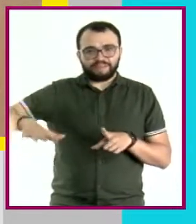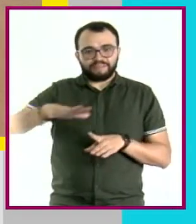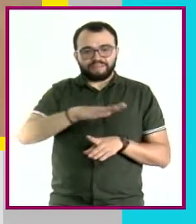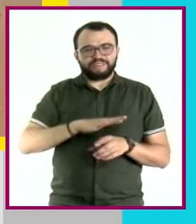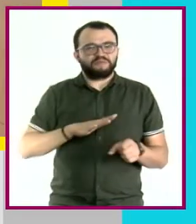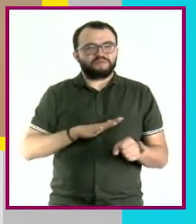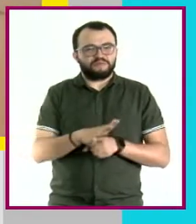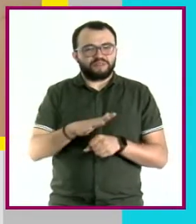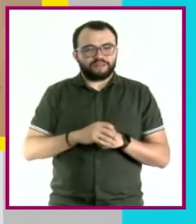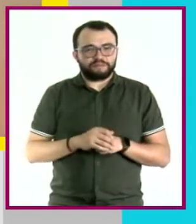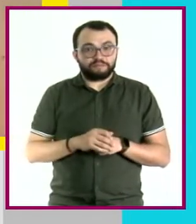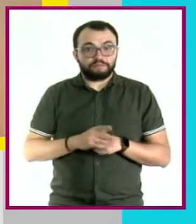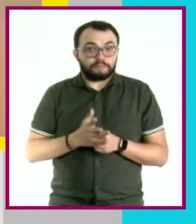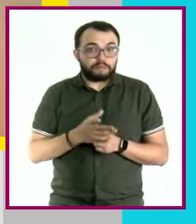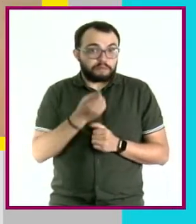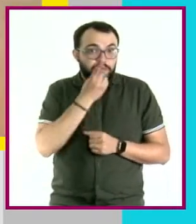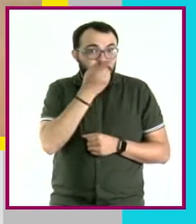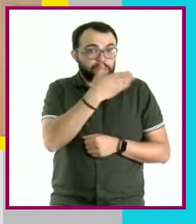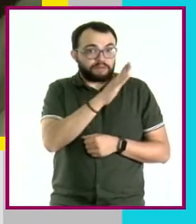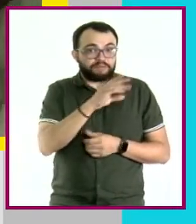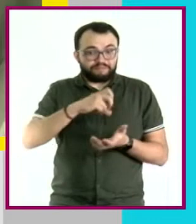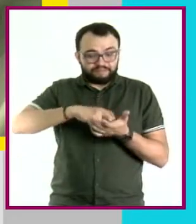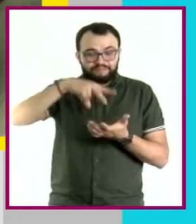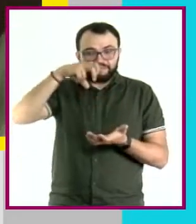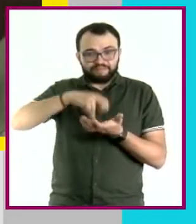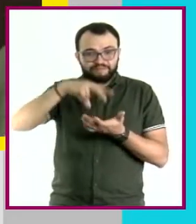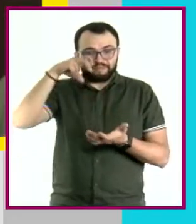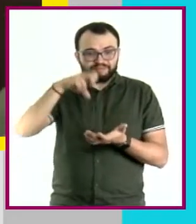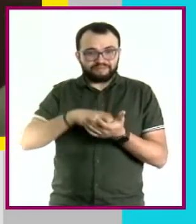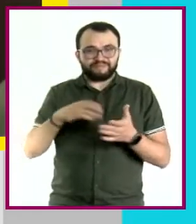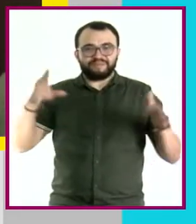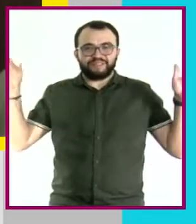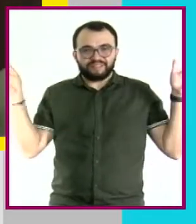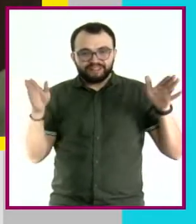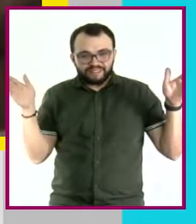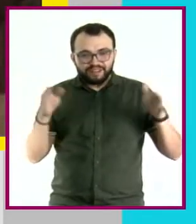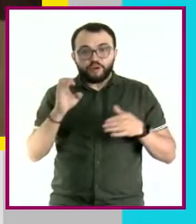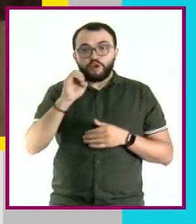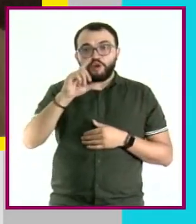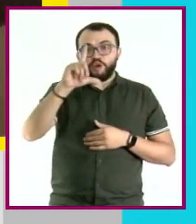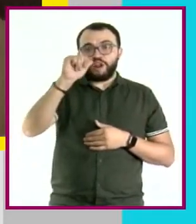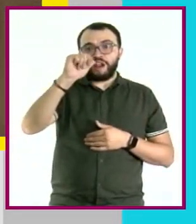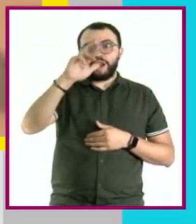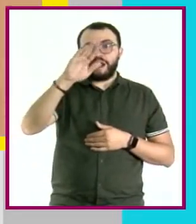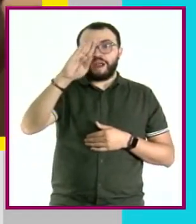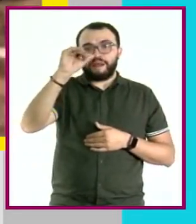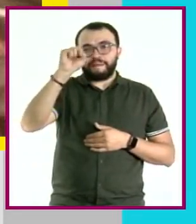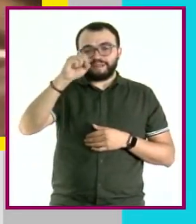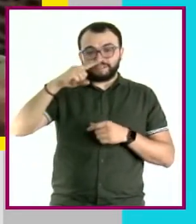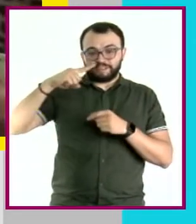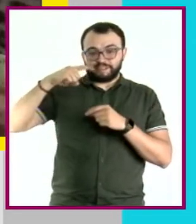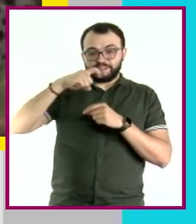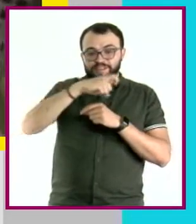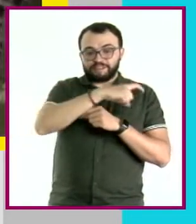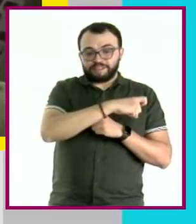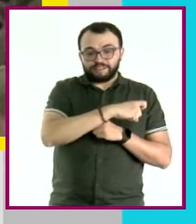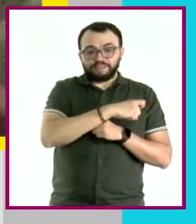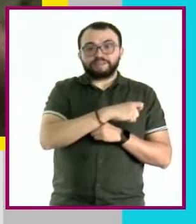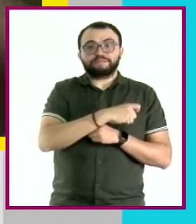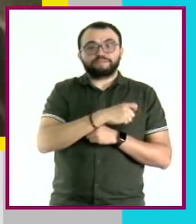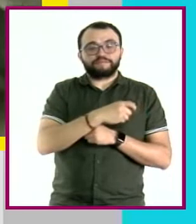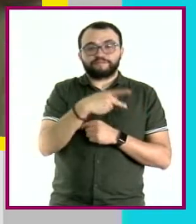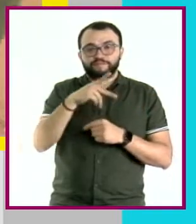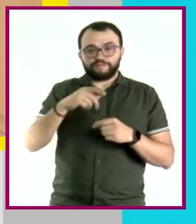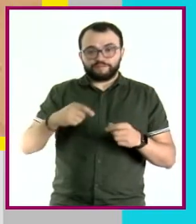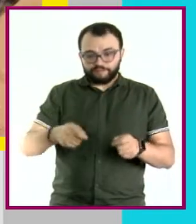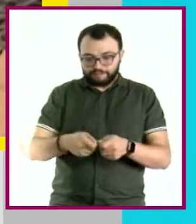Según la temporada, los saltamontes, las termitas o, en este caso, las larvas del gorgojo de palma se alinean en los puestos.